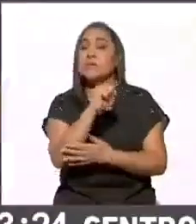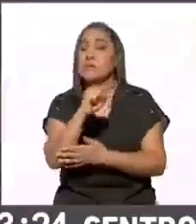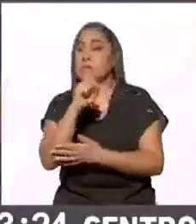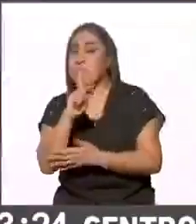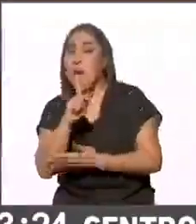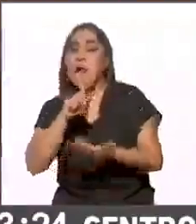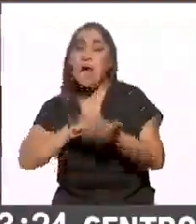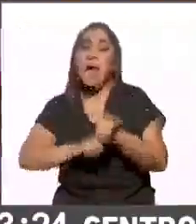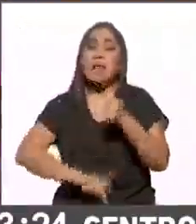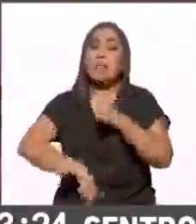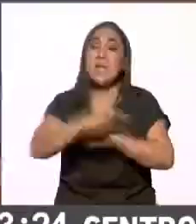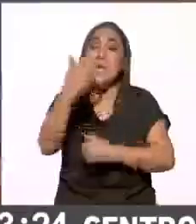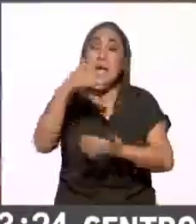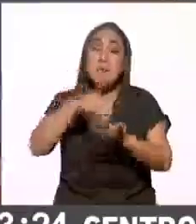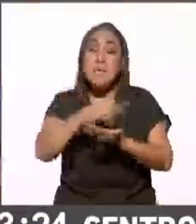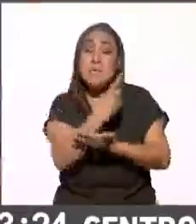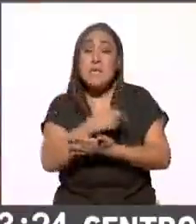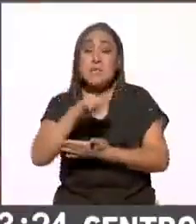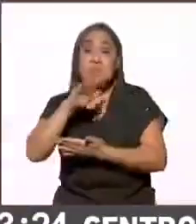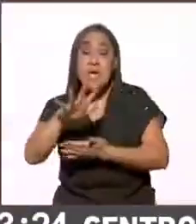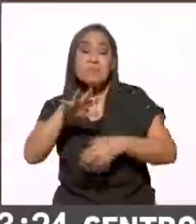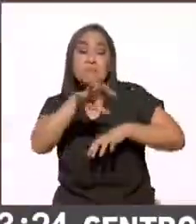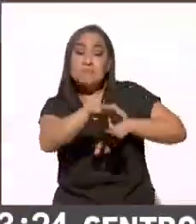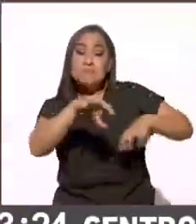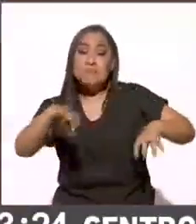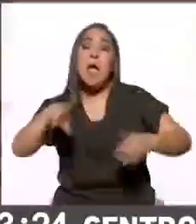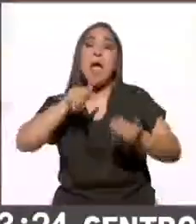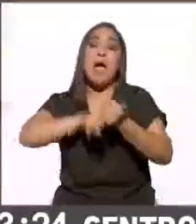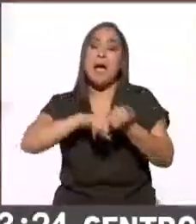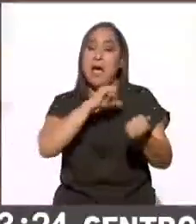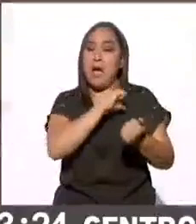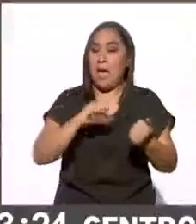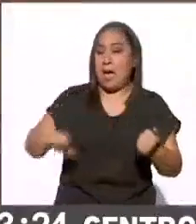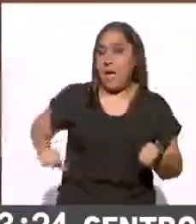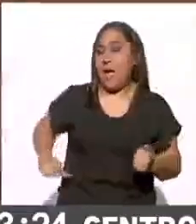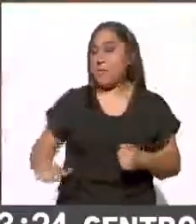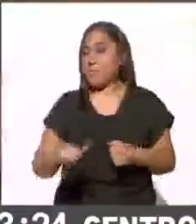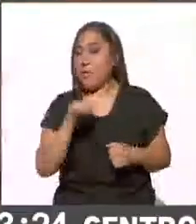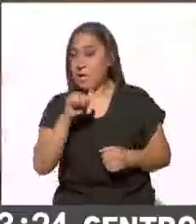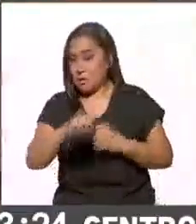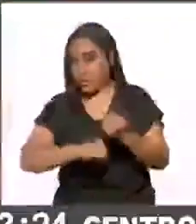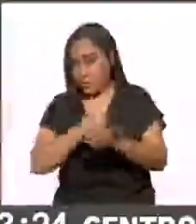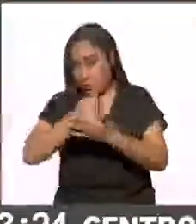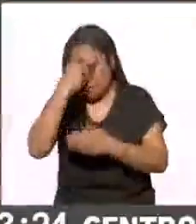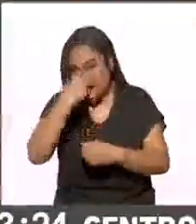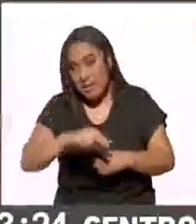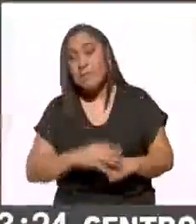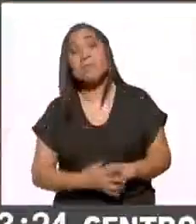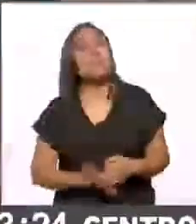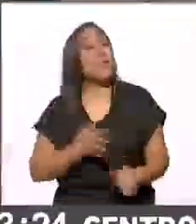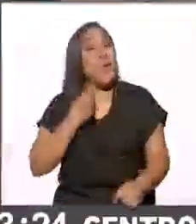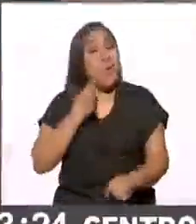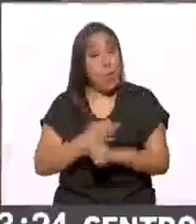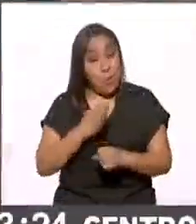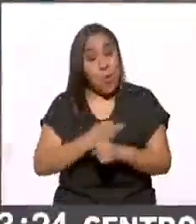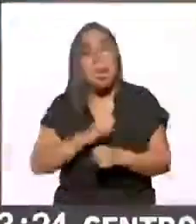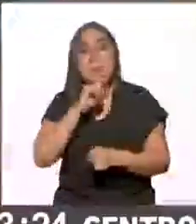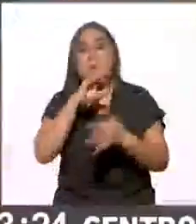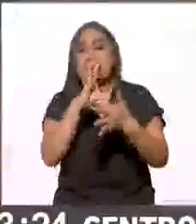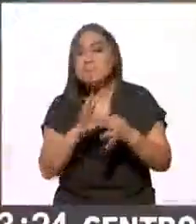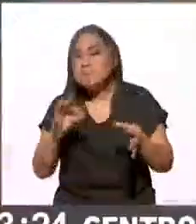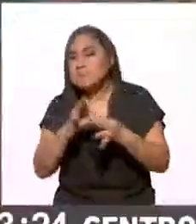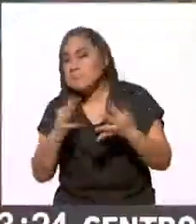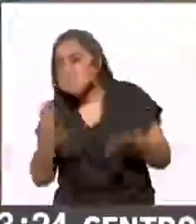175 casillas que se instalaron en las 16 demarcaciones de la capital del país. Además, hasta el momento remató sobre el